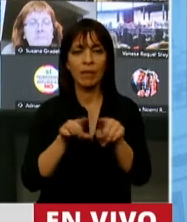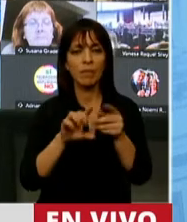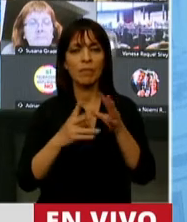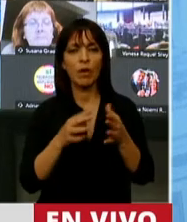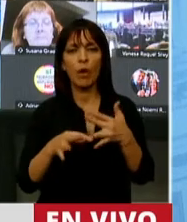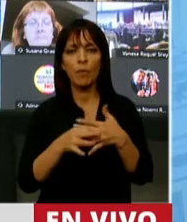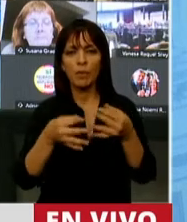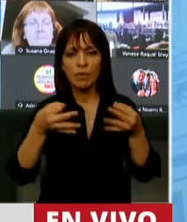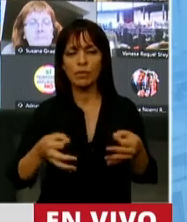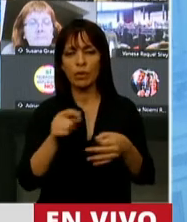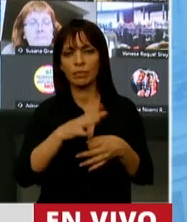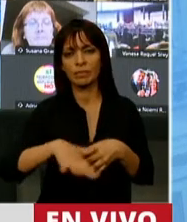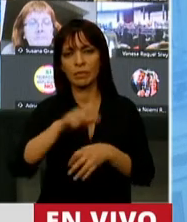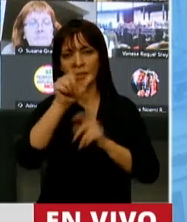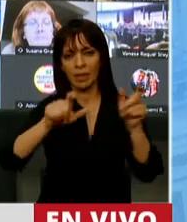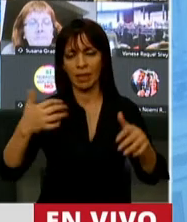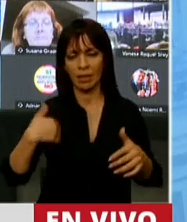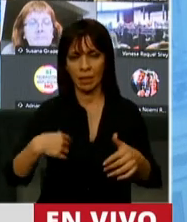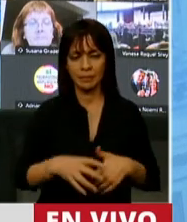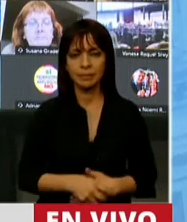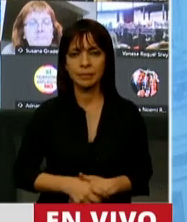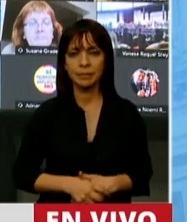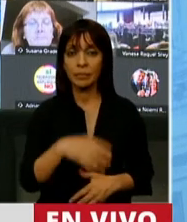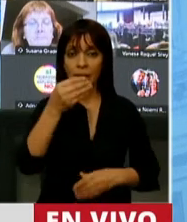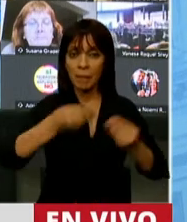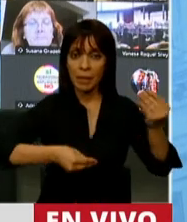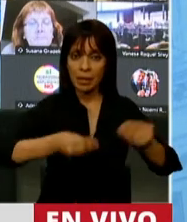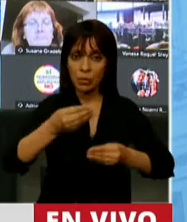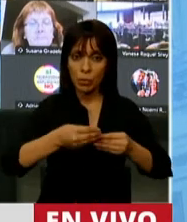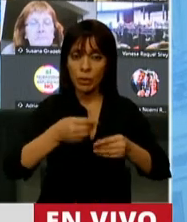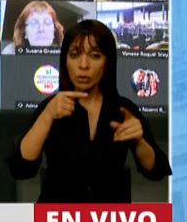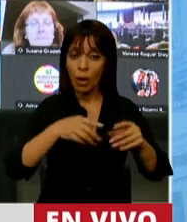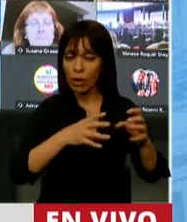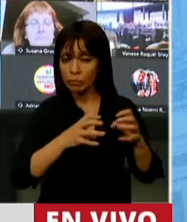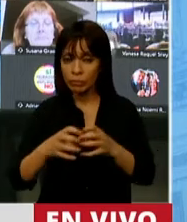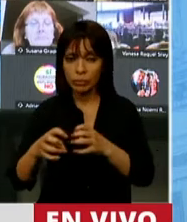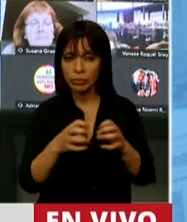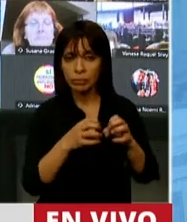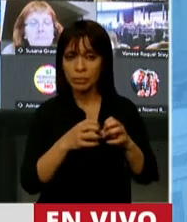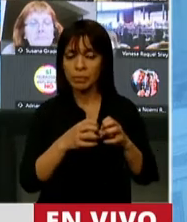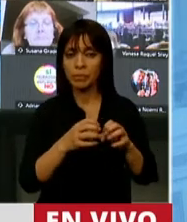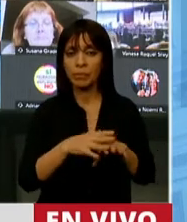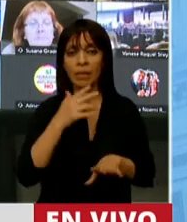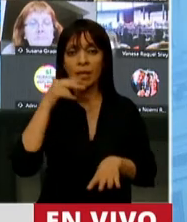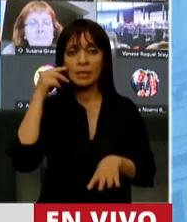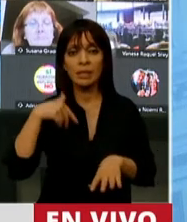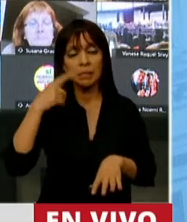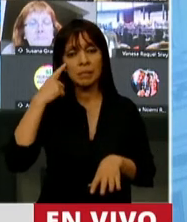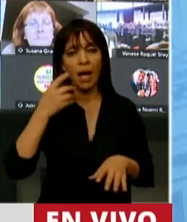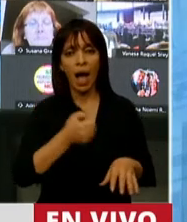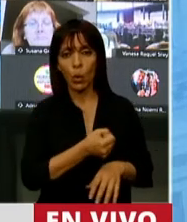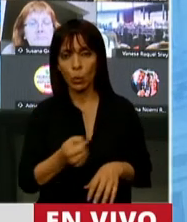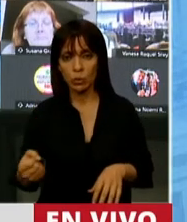Este es el presupuesto que lo vamos a tratar después de años sin plantear el ajuste.